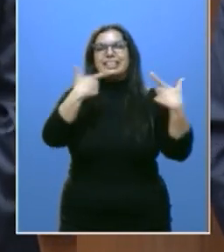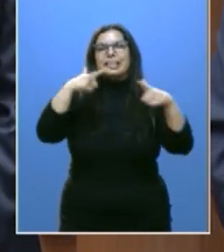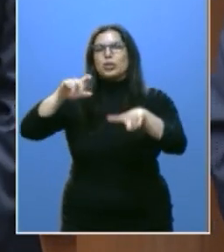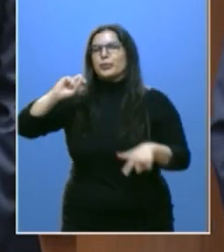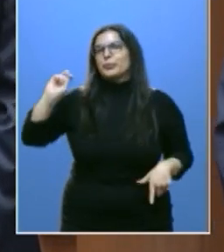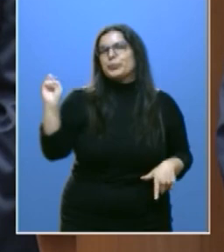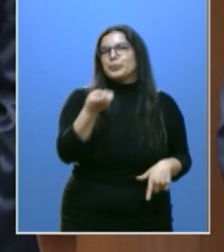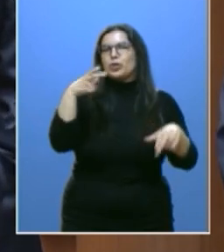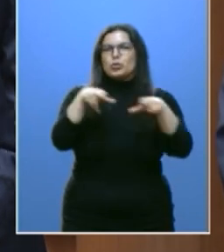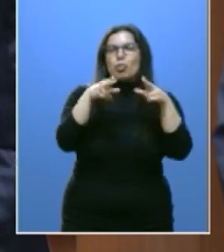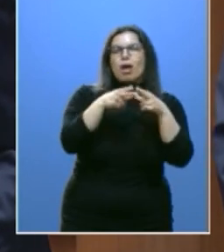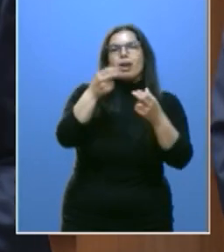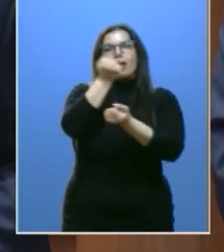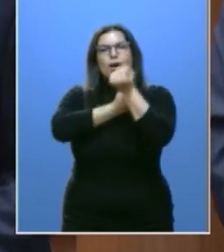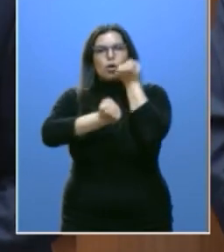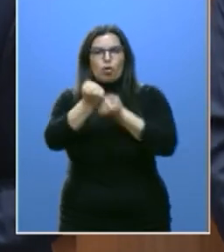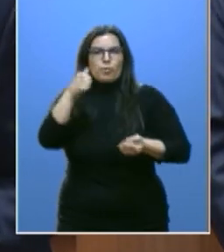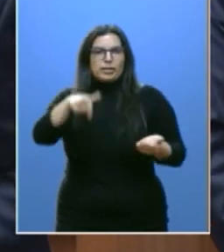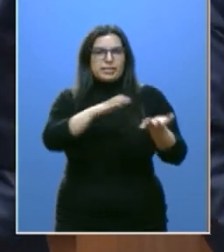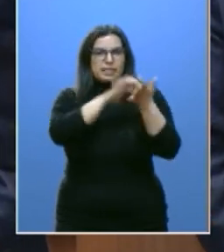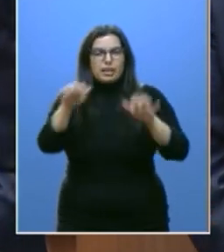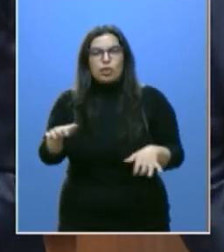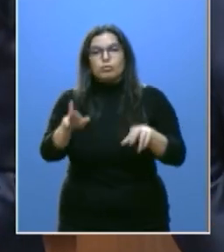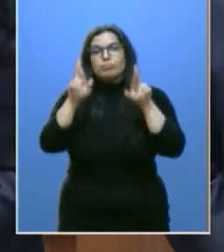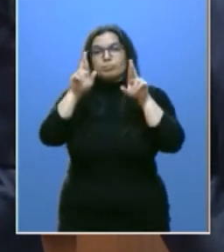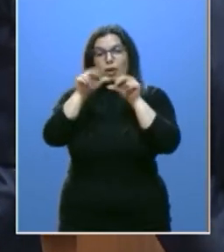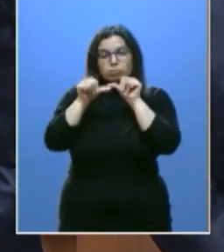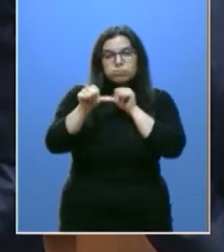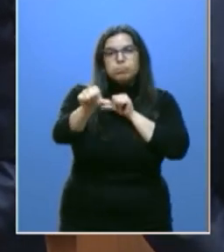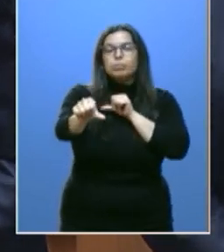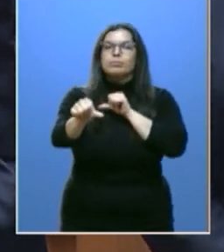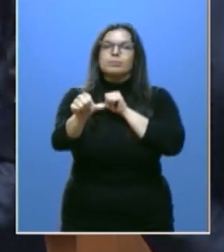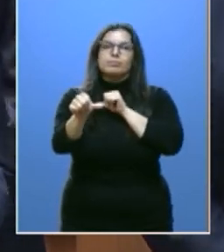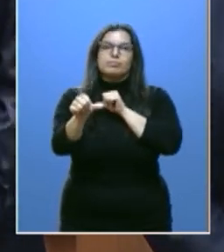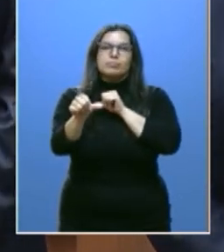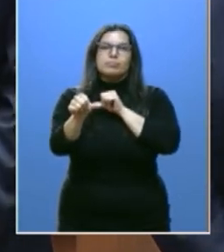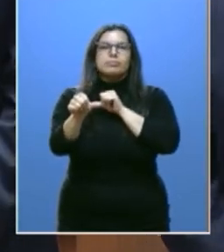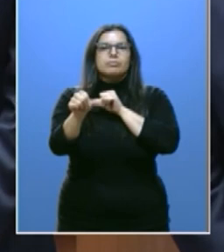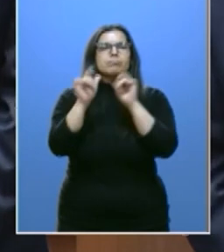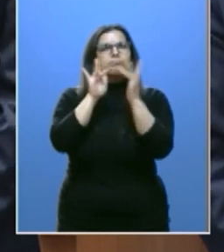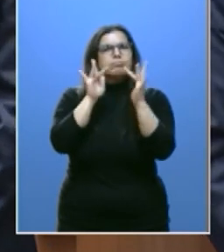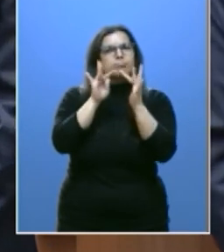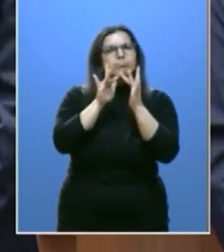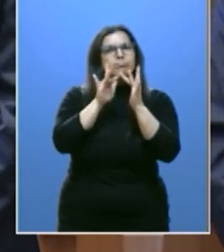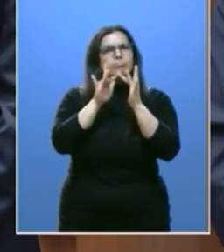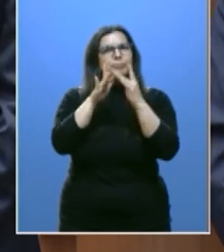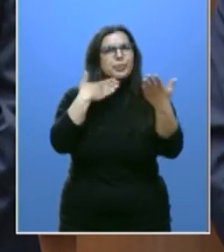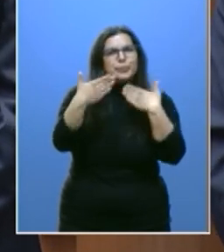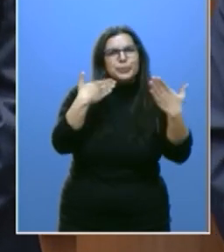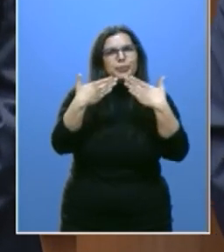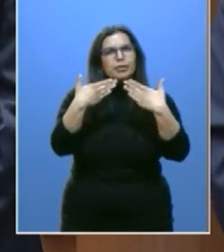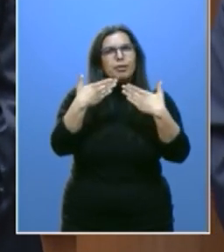sociales y económicos de Castilla y León. Espero seguir teniendo intensas y fructíferas relaciones en